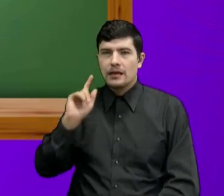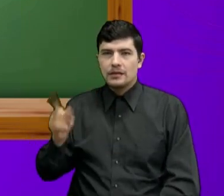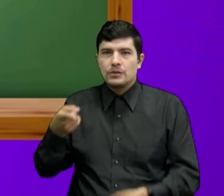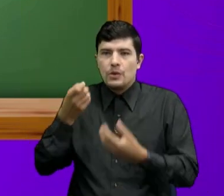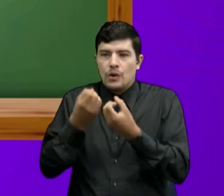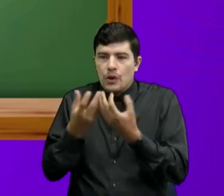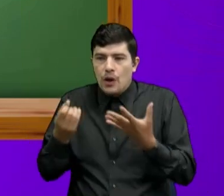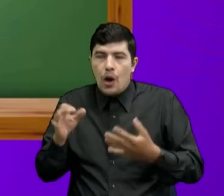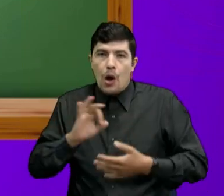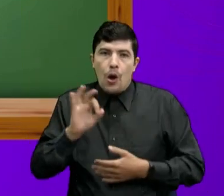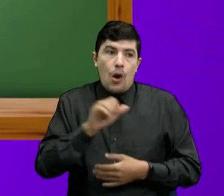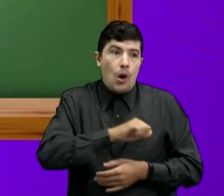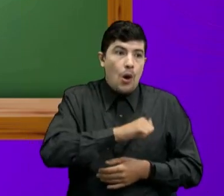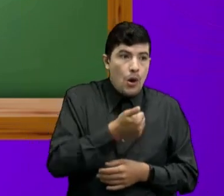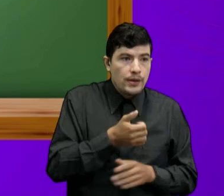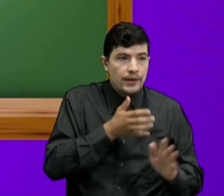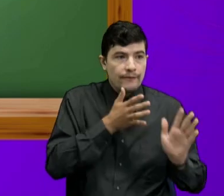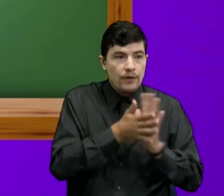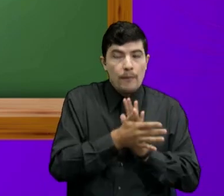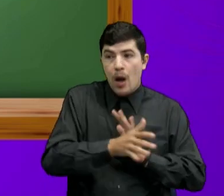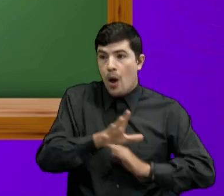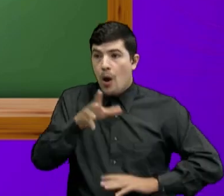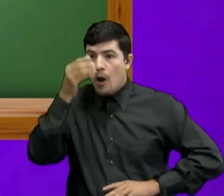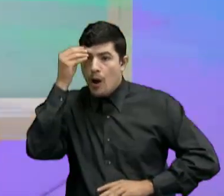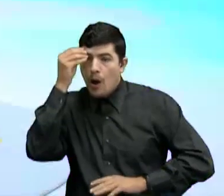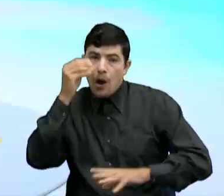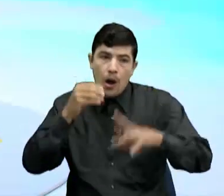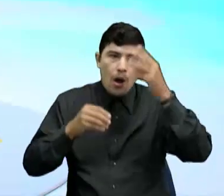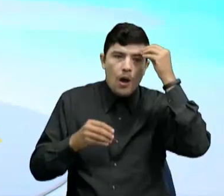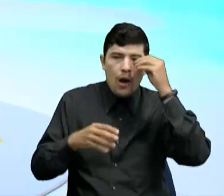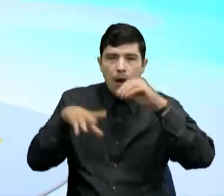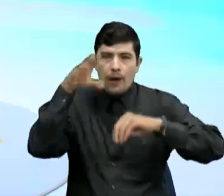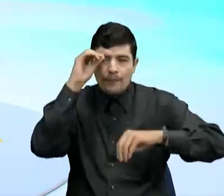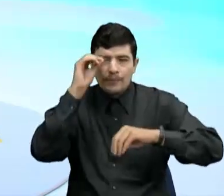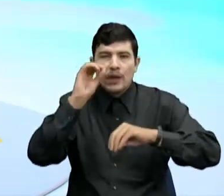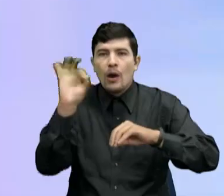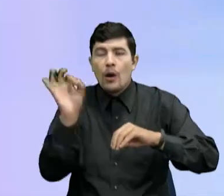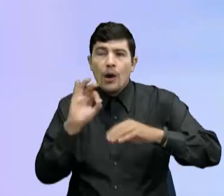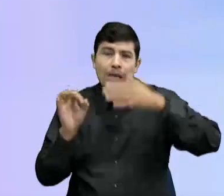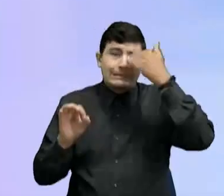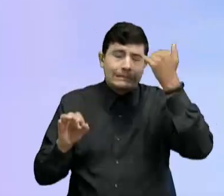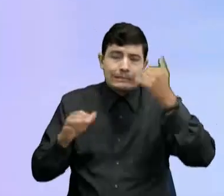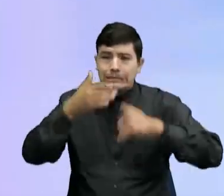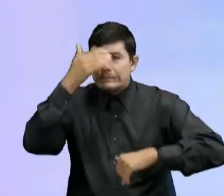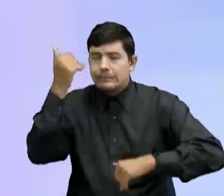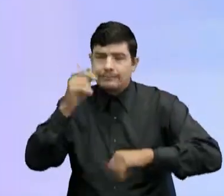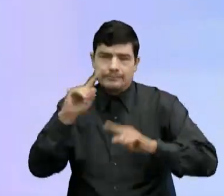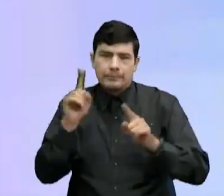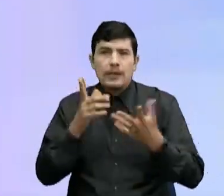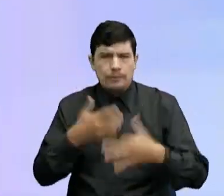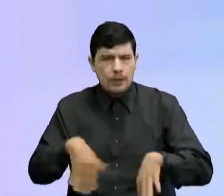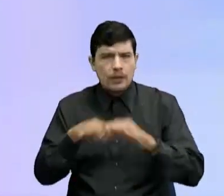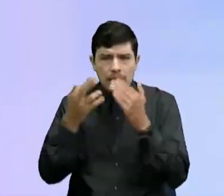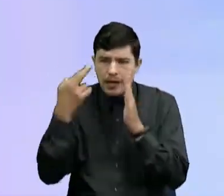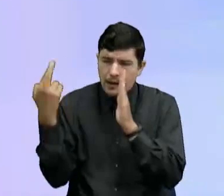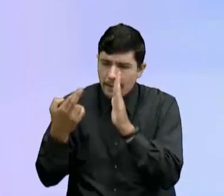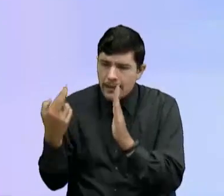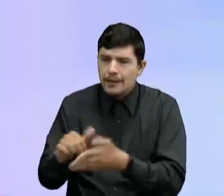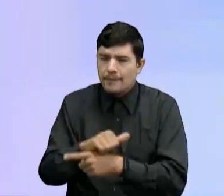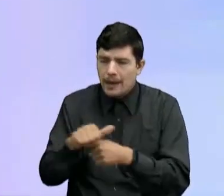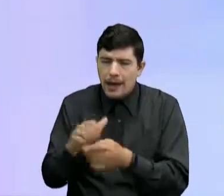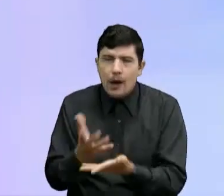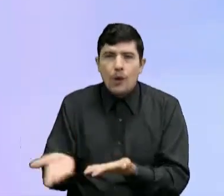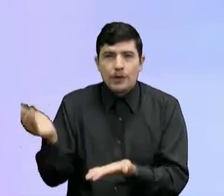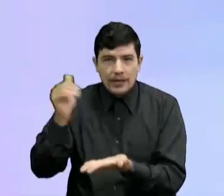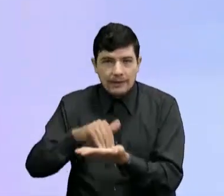datico Este otro Una cosa La otra Entonces por eso es importante Retomar y reforzar Hoy en Para